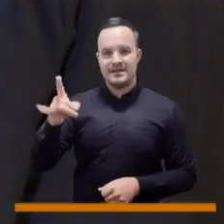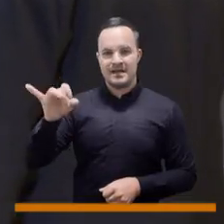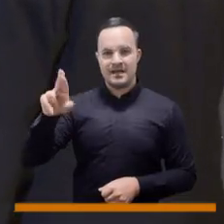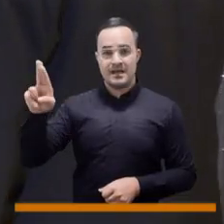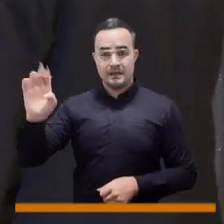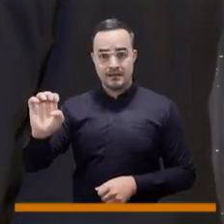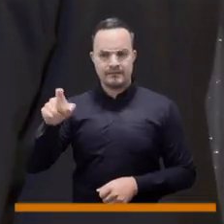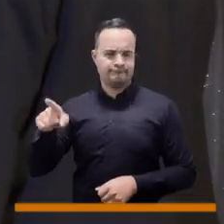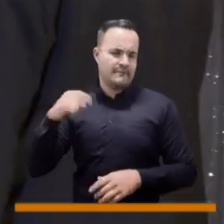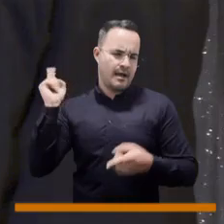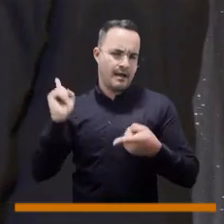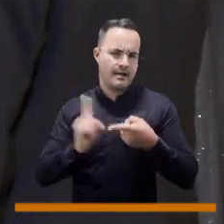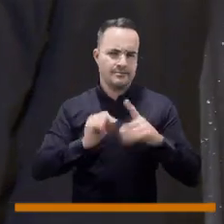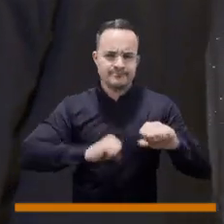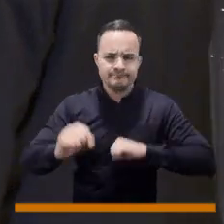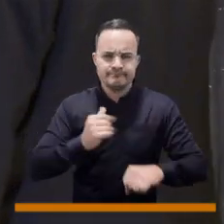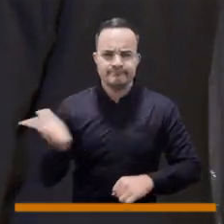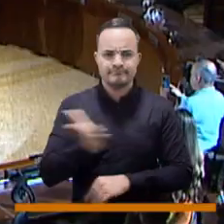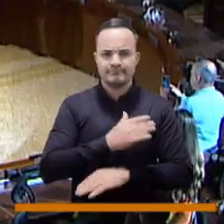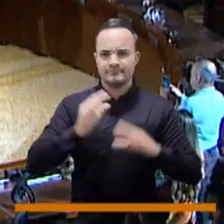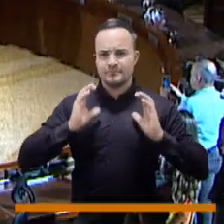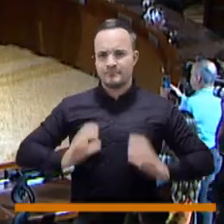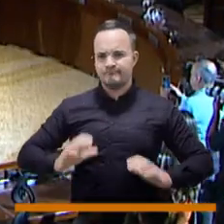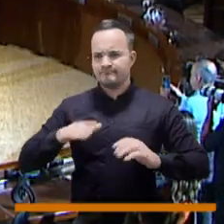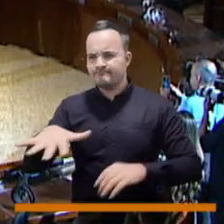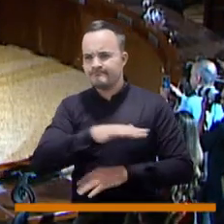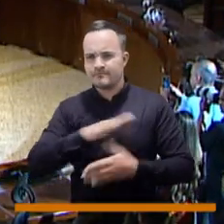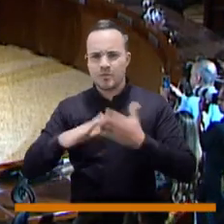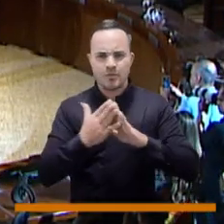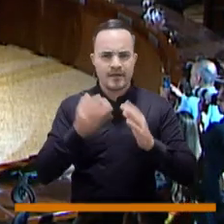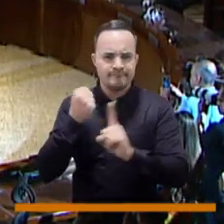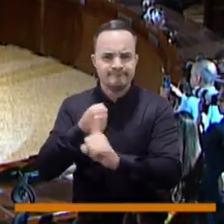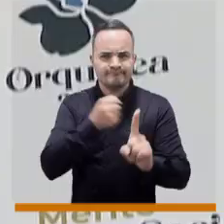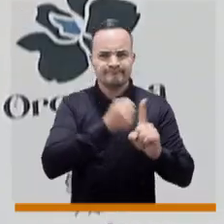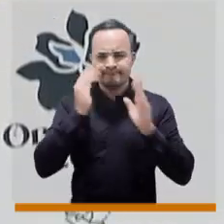Andrés Aguirre, una vida al servicio de la comunidad.